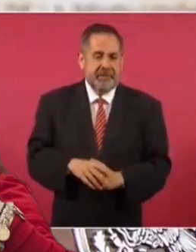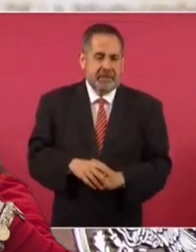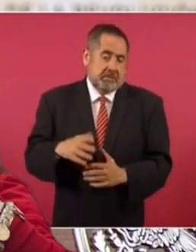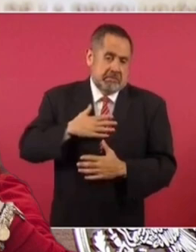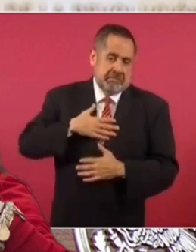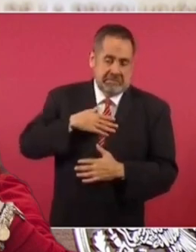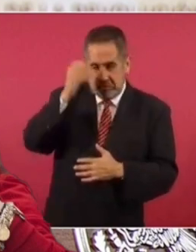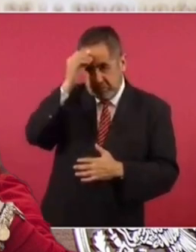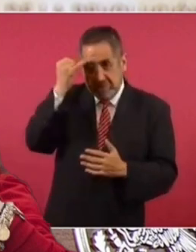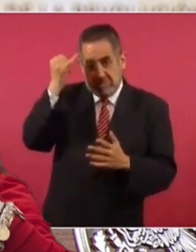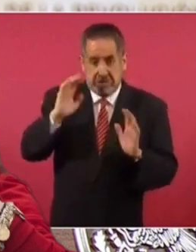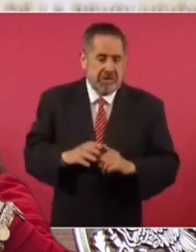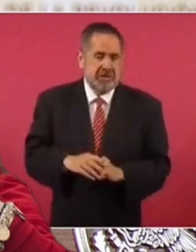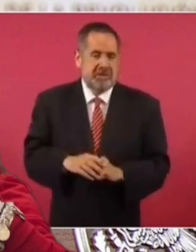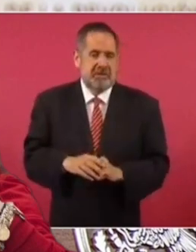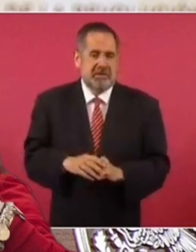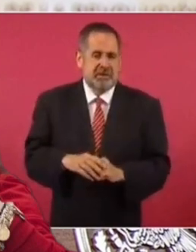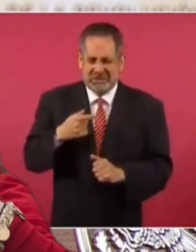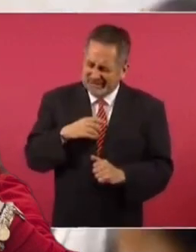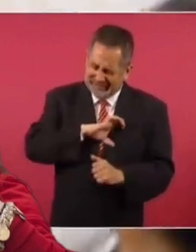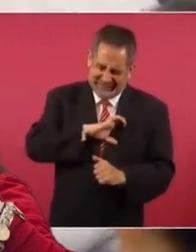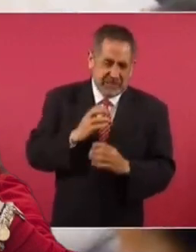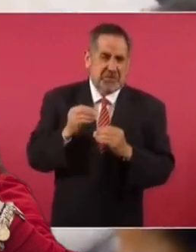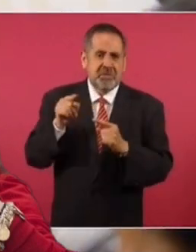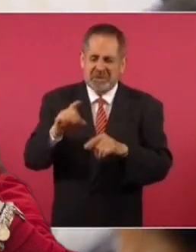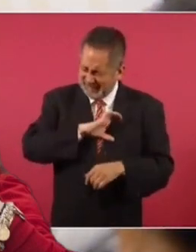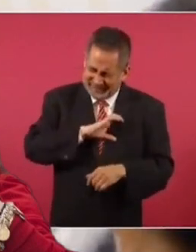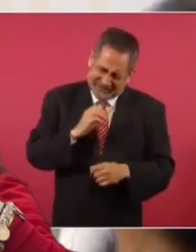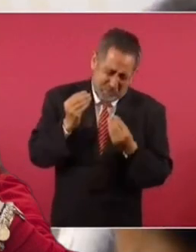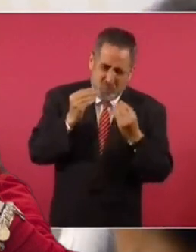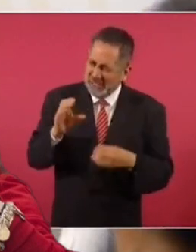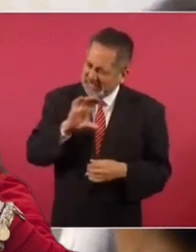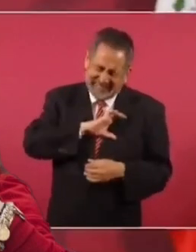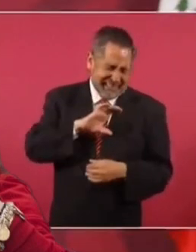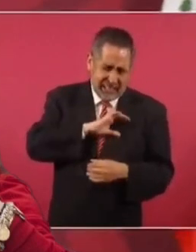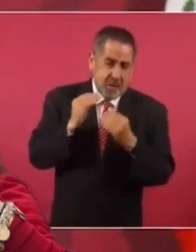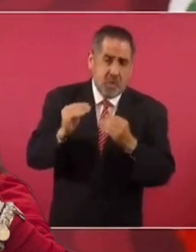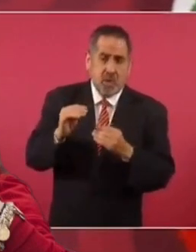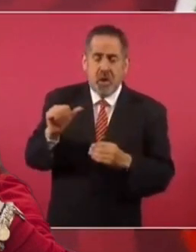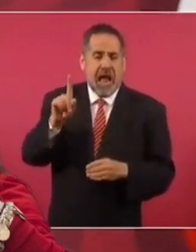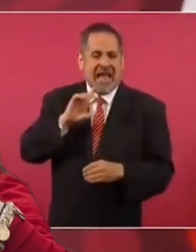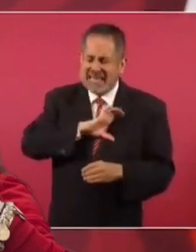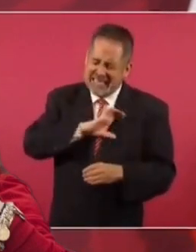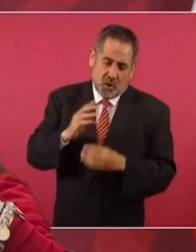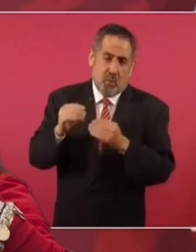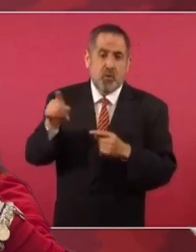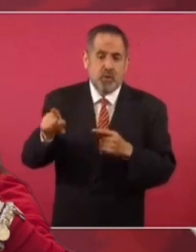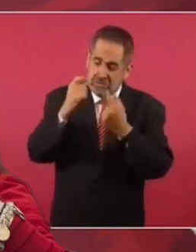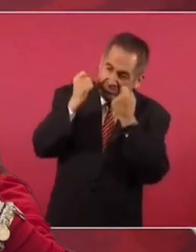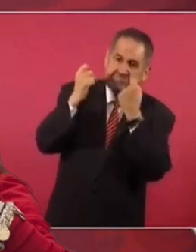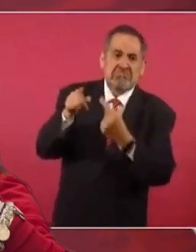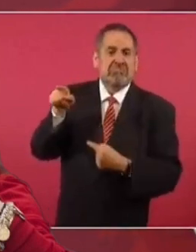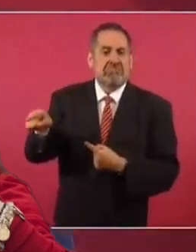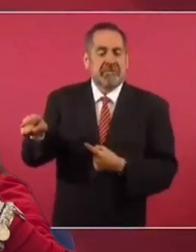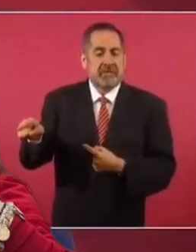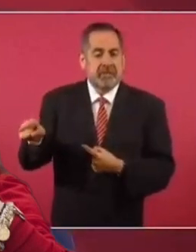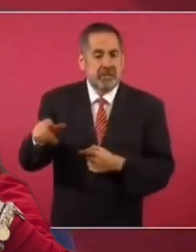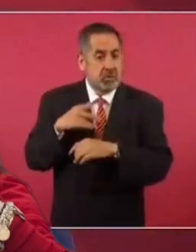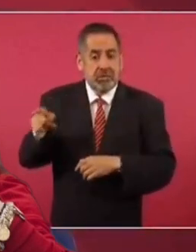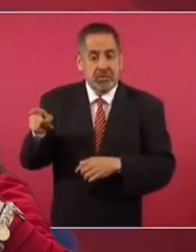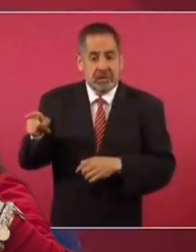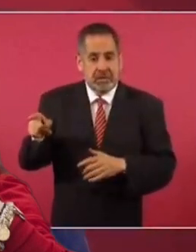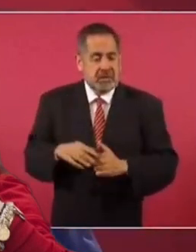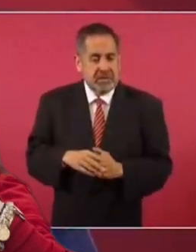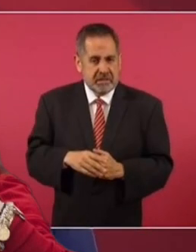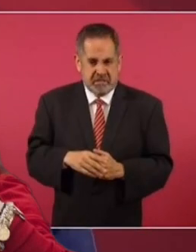Ese es mi punto de vista, yo estimo muchísimo, muchísimo, muchísimo, muchísimo, la quiero mucho, mucho. La admiro por